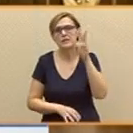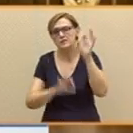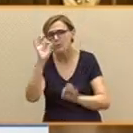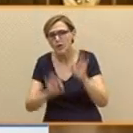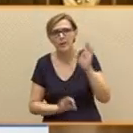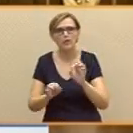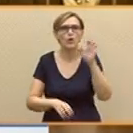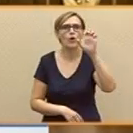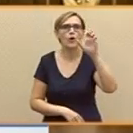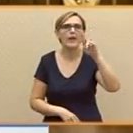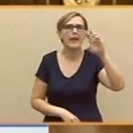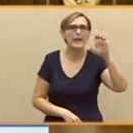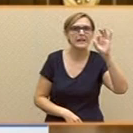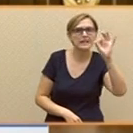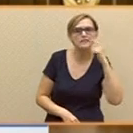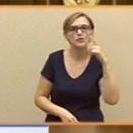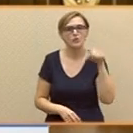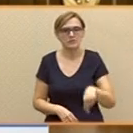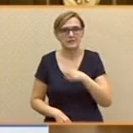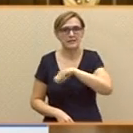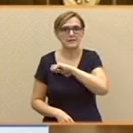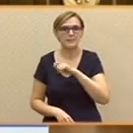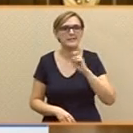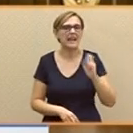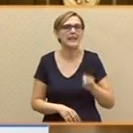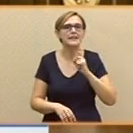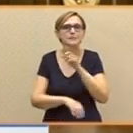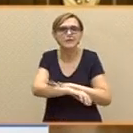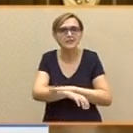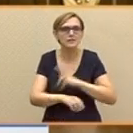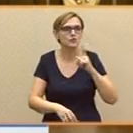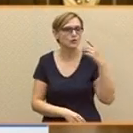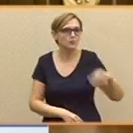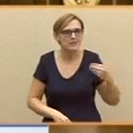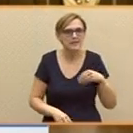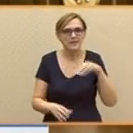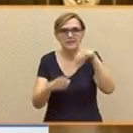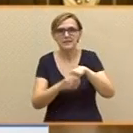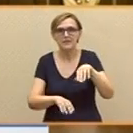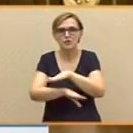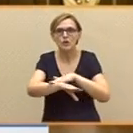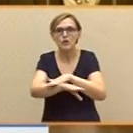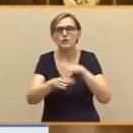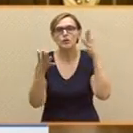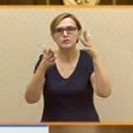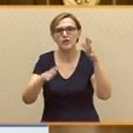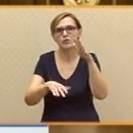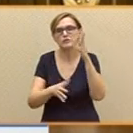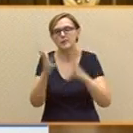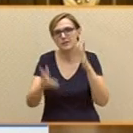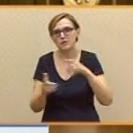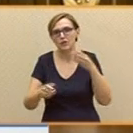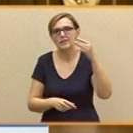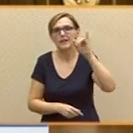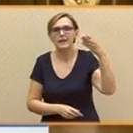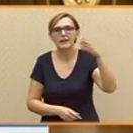en eres. Que en España haya hoy decenas de exministros y expresidentes en consejos de administración del IBEX 35 es una forma de corrupción